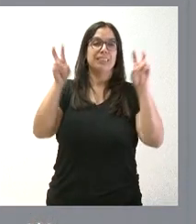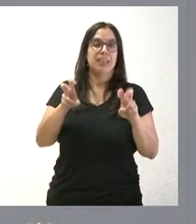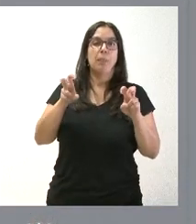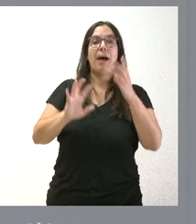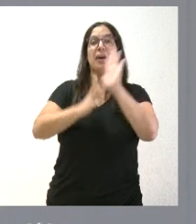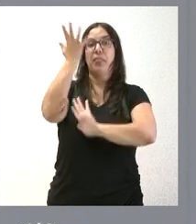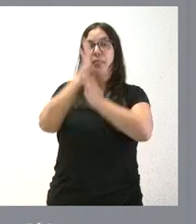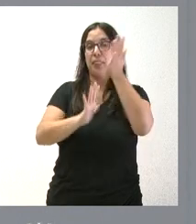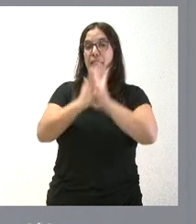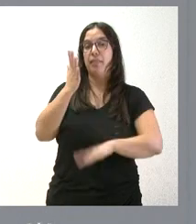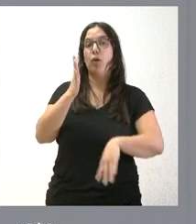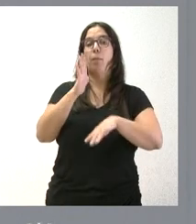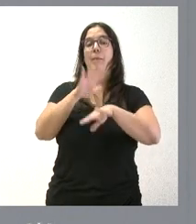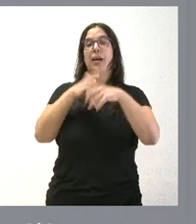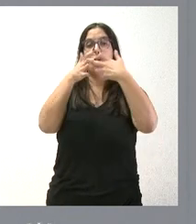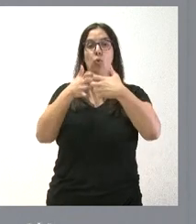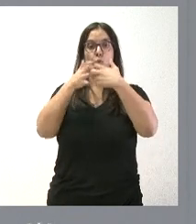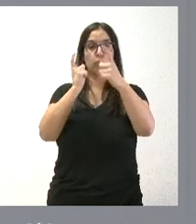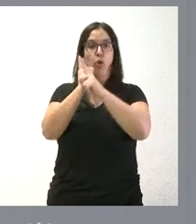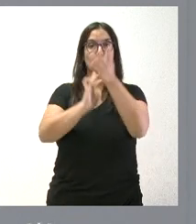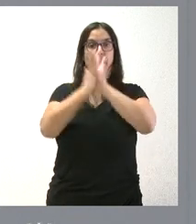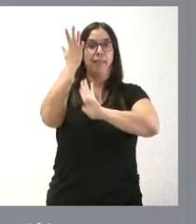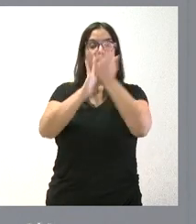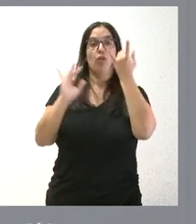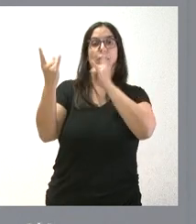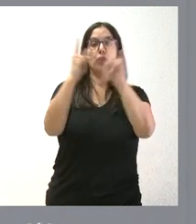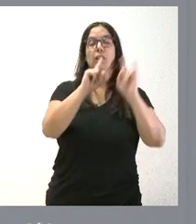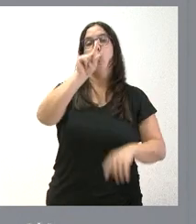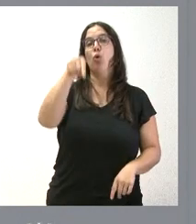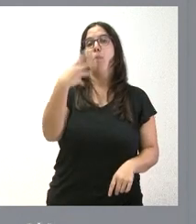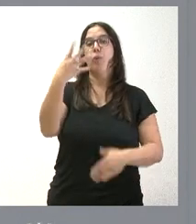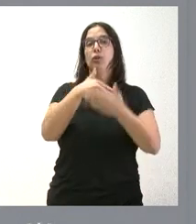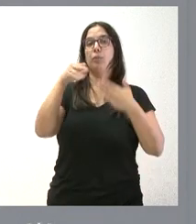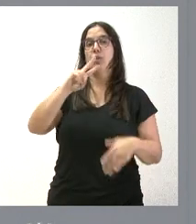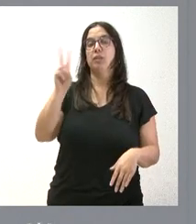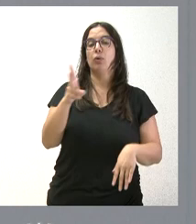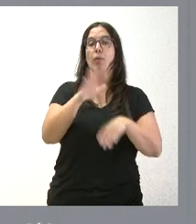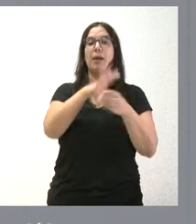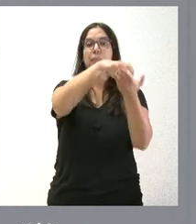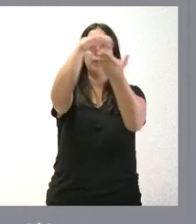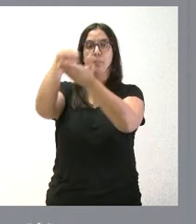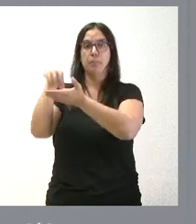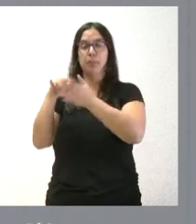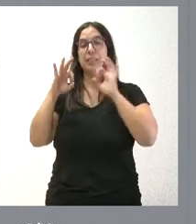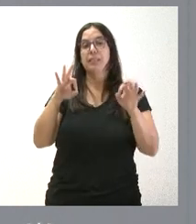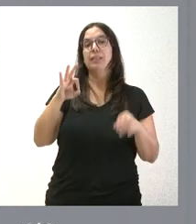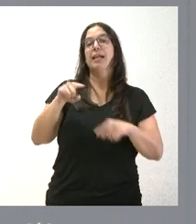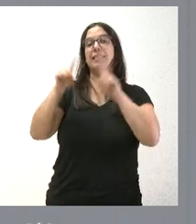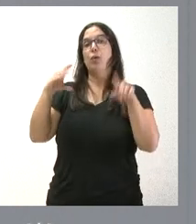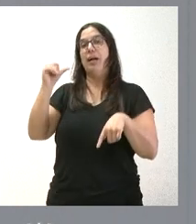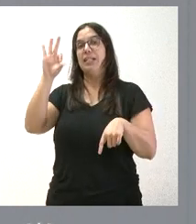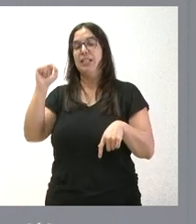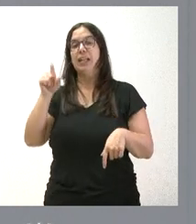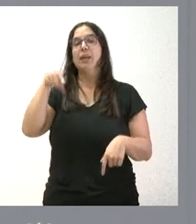incendios, para la lucha contra los incendios forestales, 1,4 millones de euros para las bases de las casillas en Segovia y de Medina de